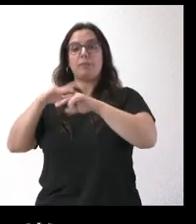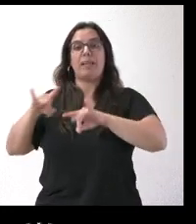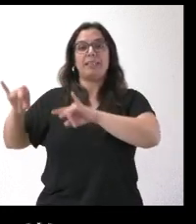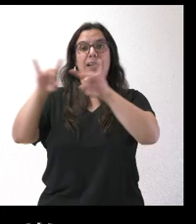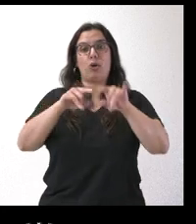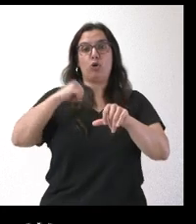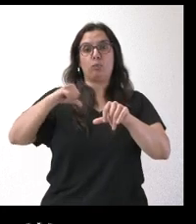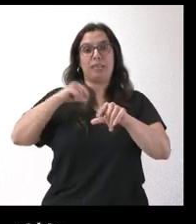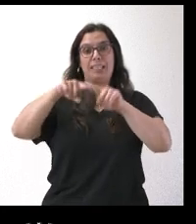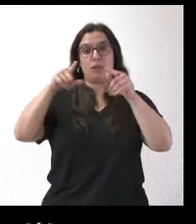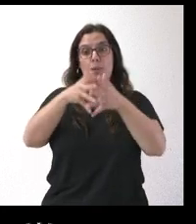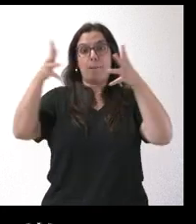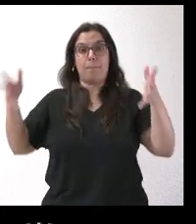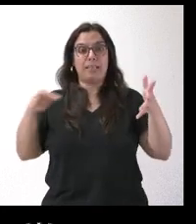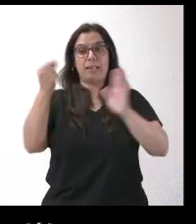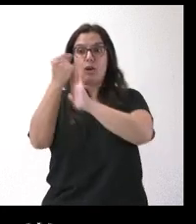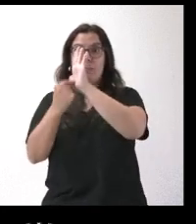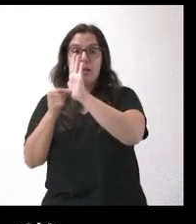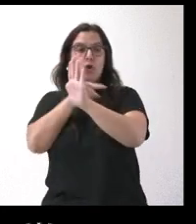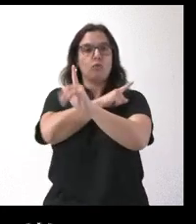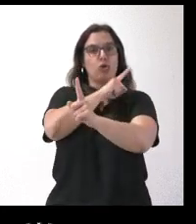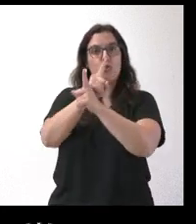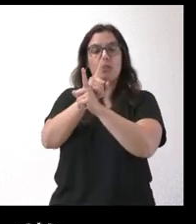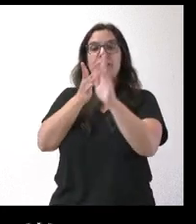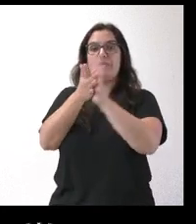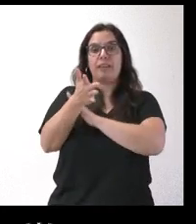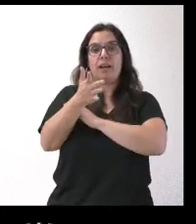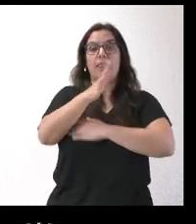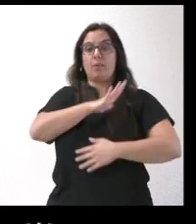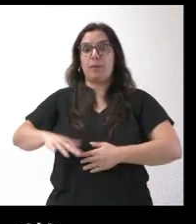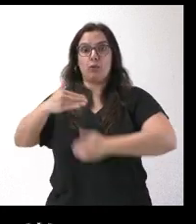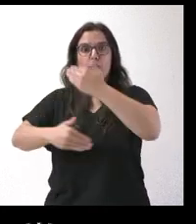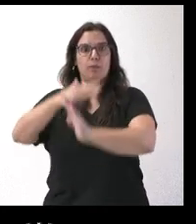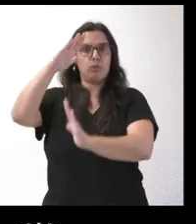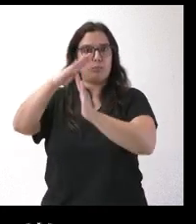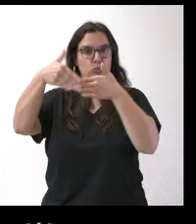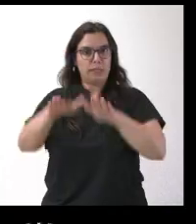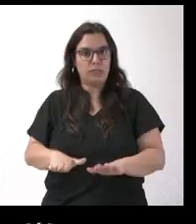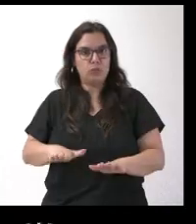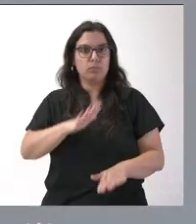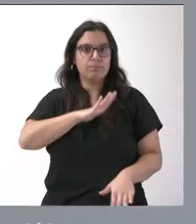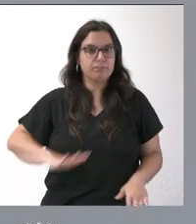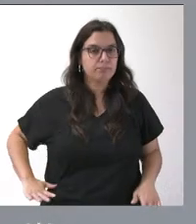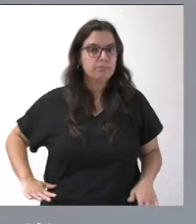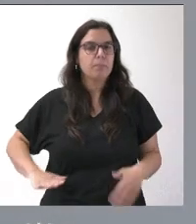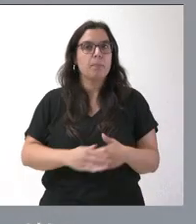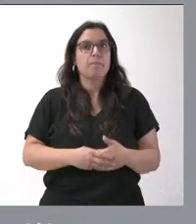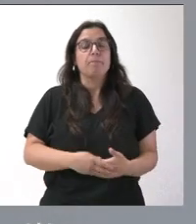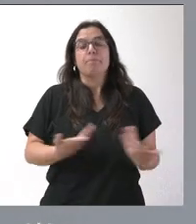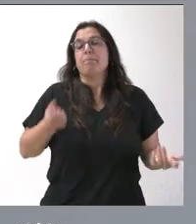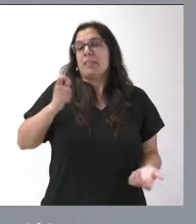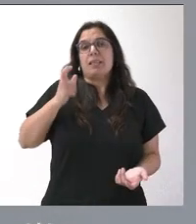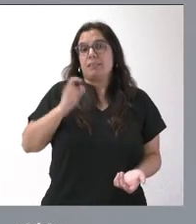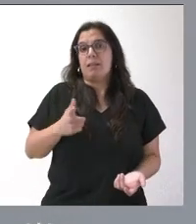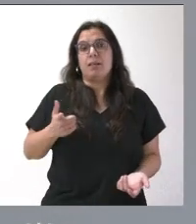ampliar el hospital de Segovia y que, por lo tanto, ha suspendido cautelarmente este procedimiento. Pues es muy habitual